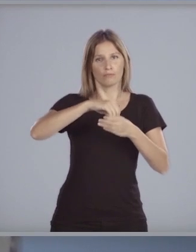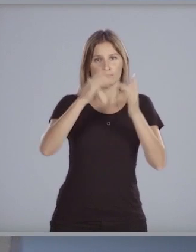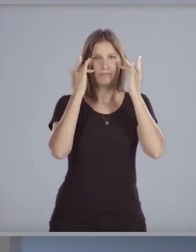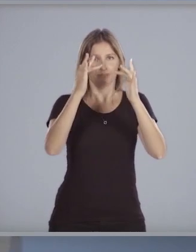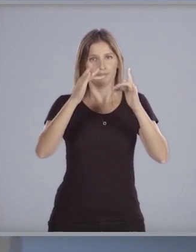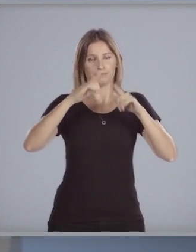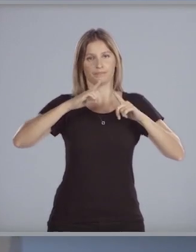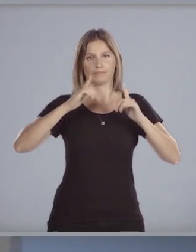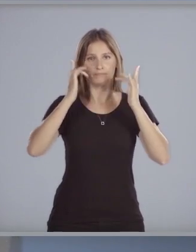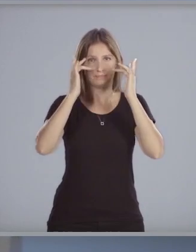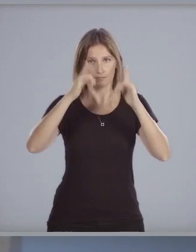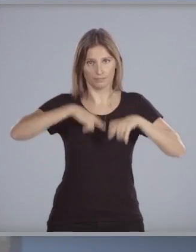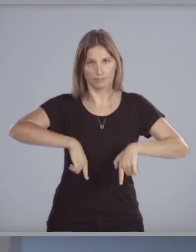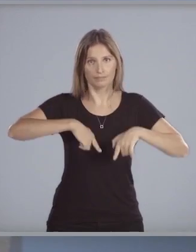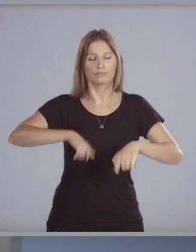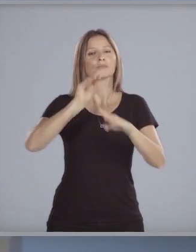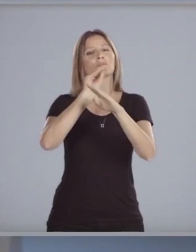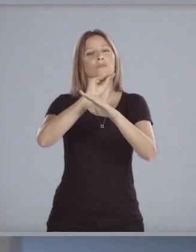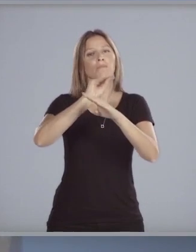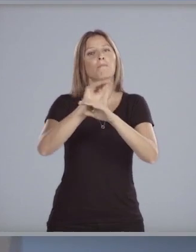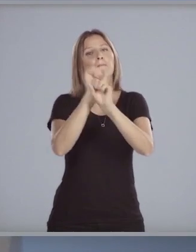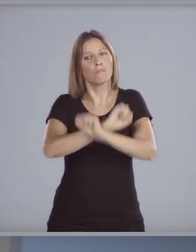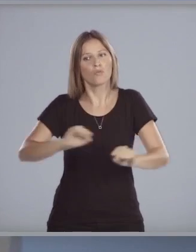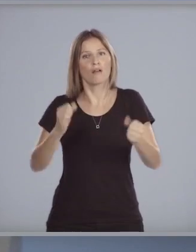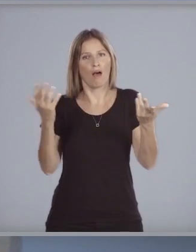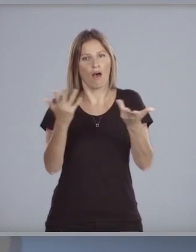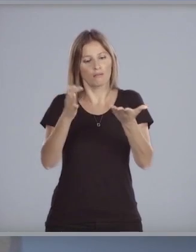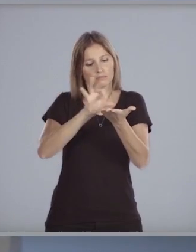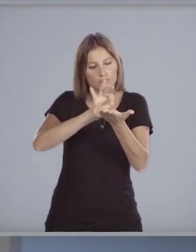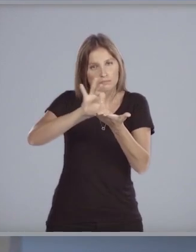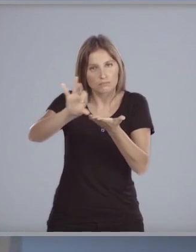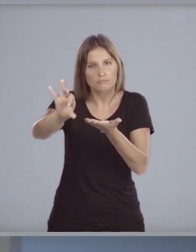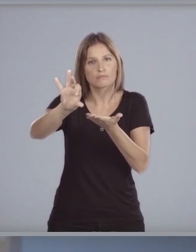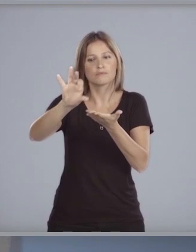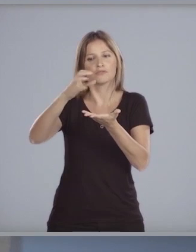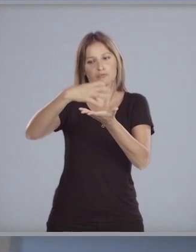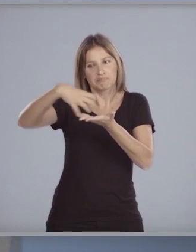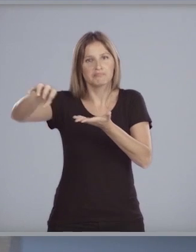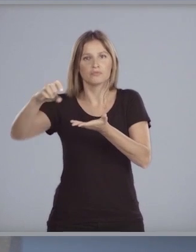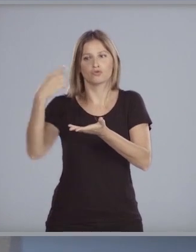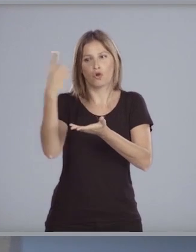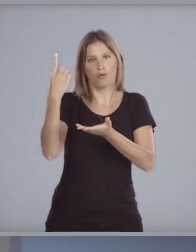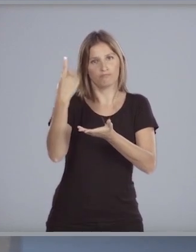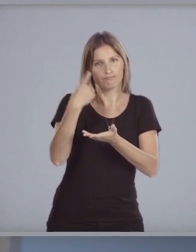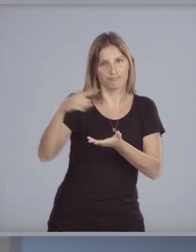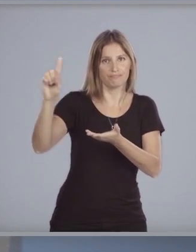Educación y Cultura para pasar a ser un servicio descentralizado.